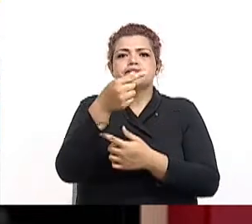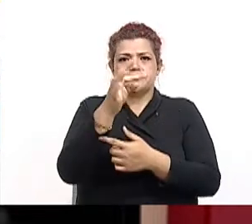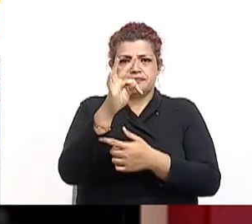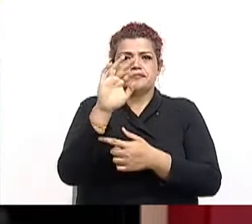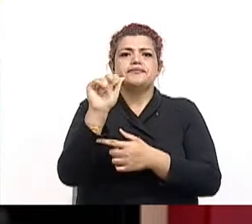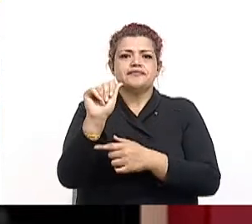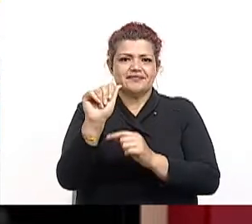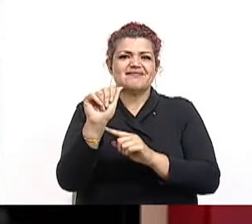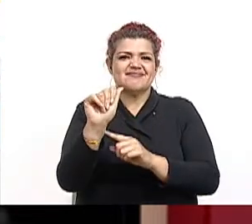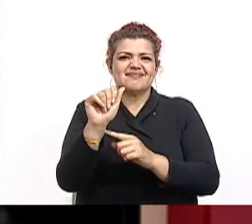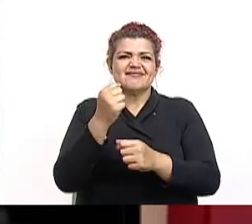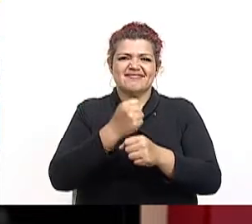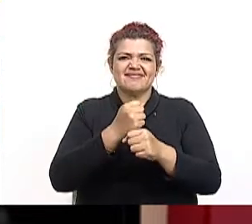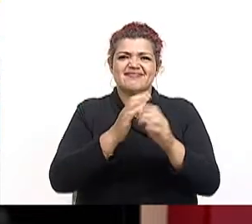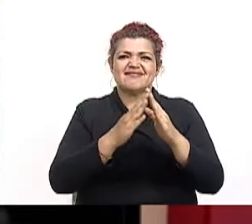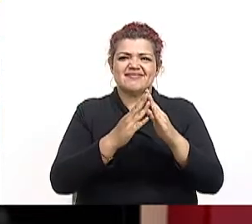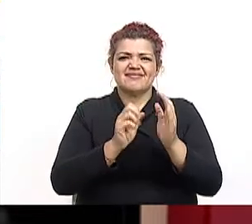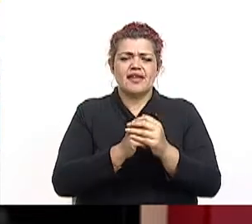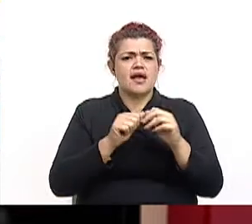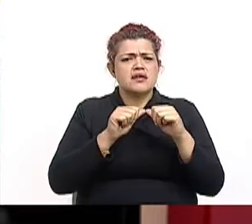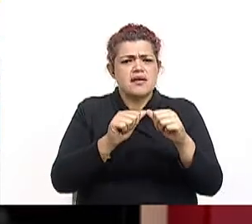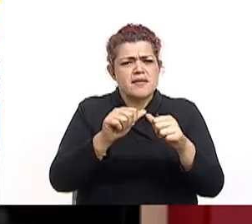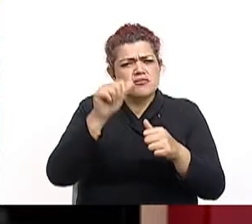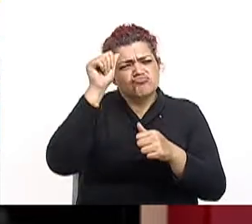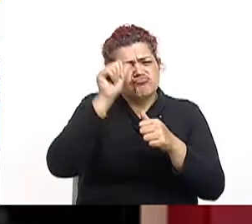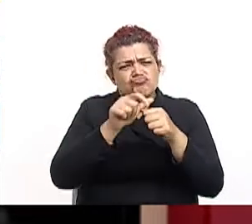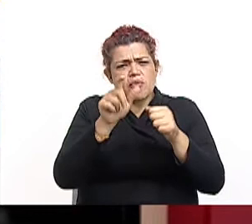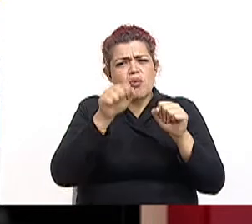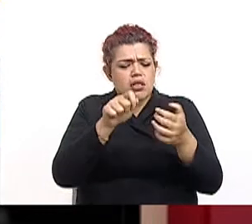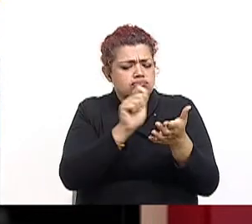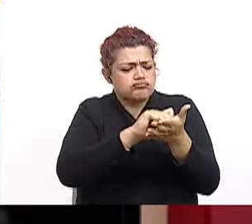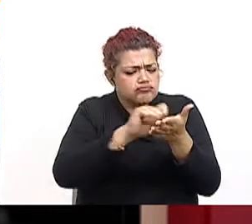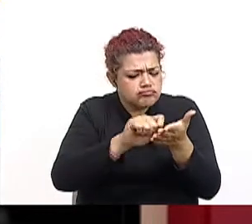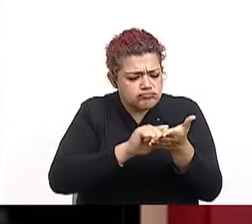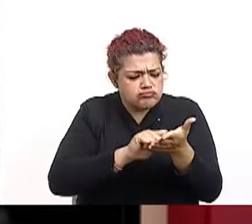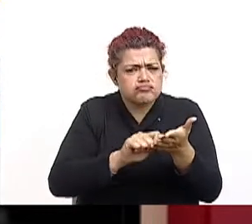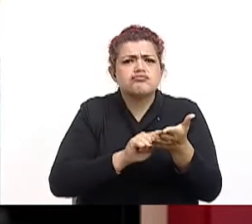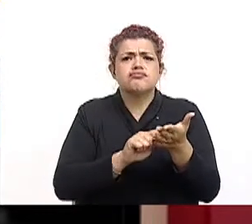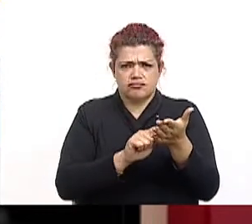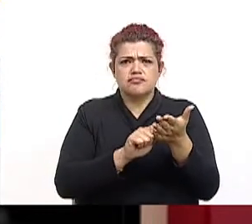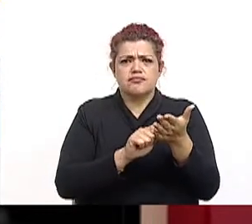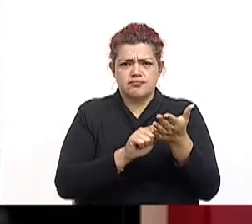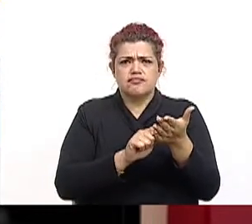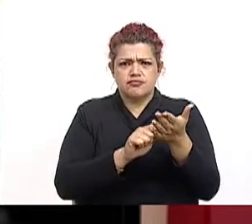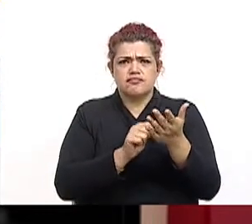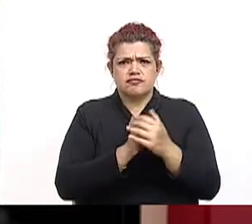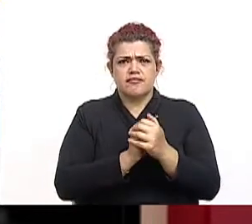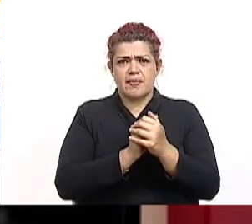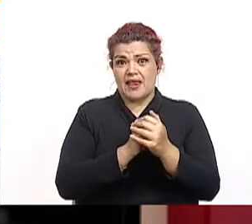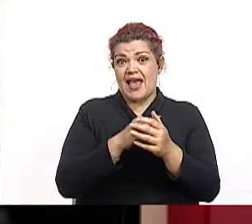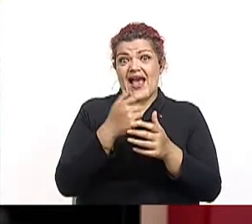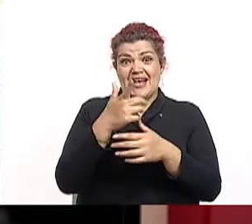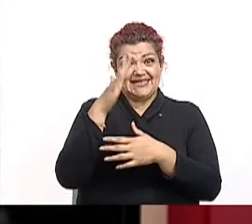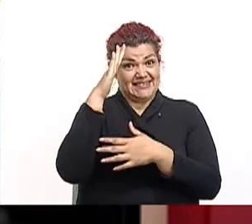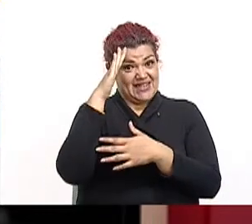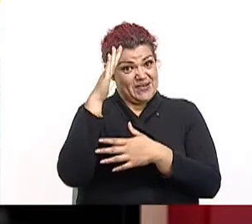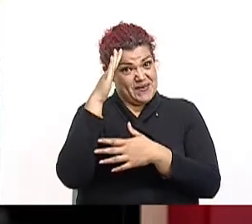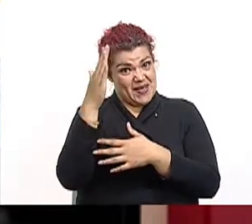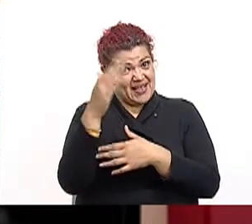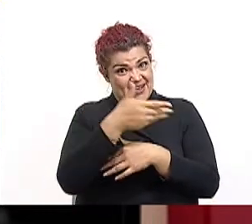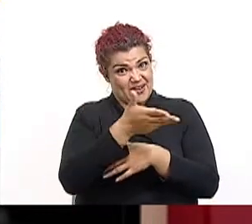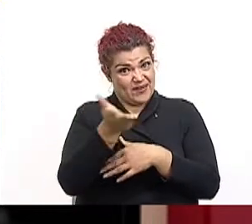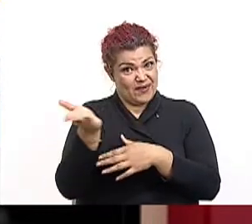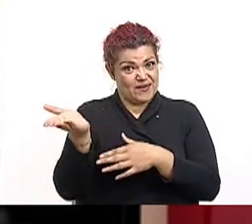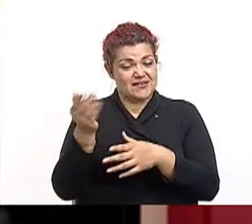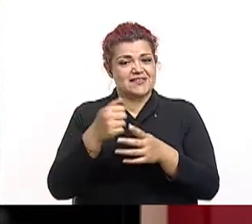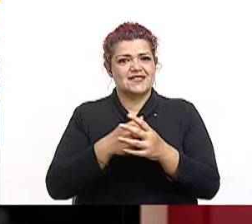autónomo. Siempre recordamos una libretita para tener los apuntes a mano. No solamente saludarte a vos, estudiantes, sino